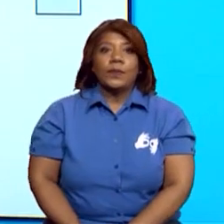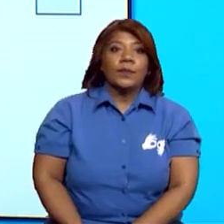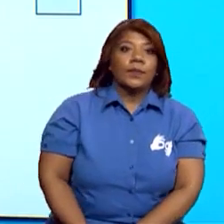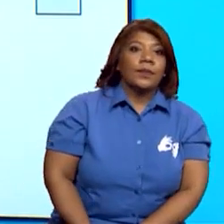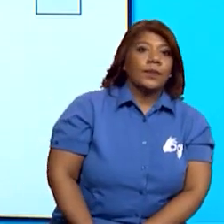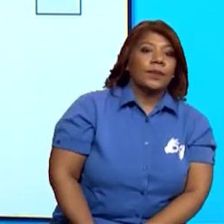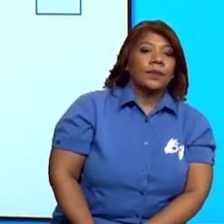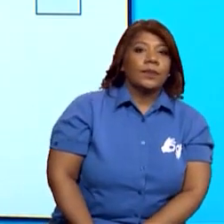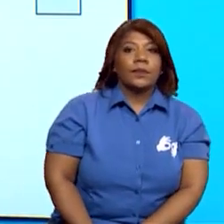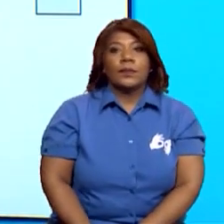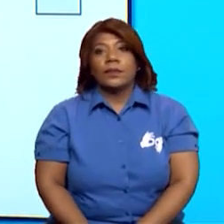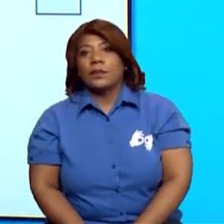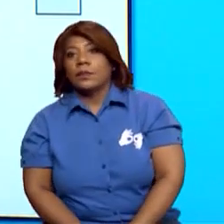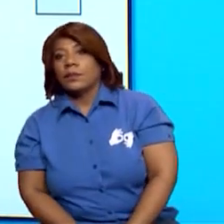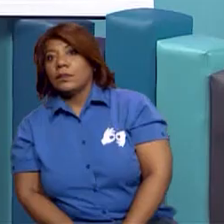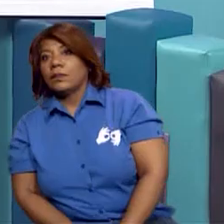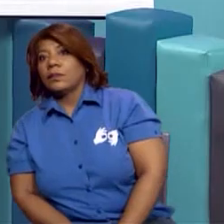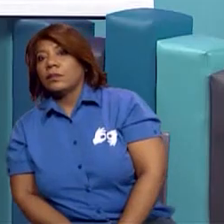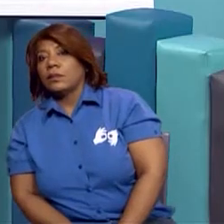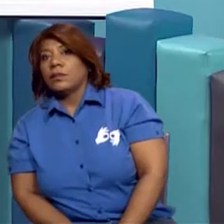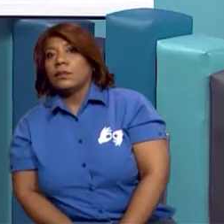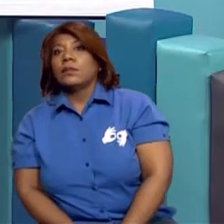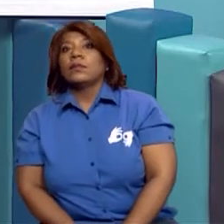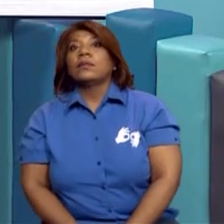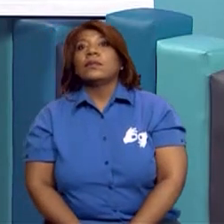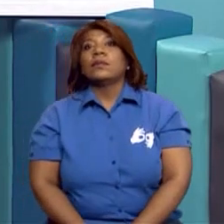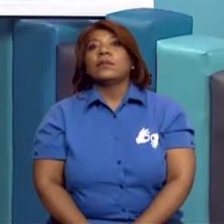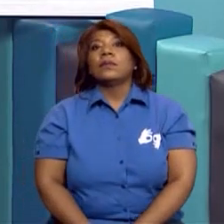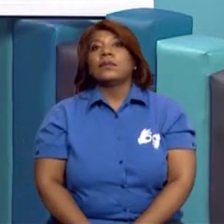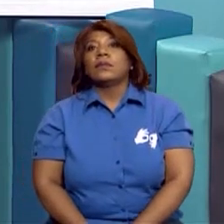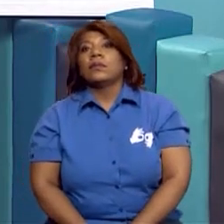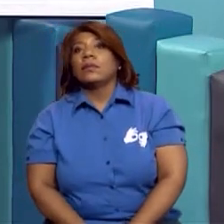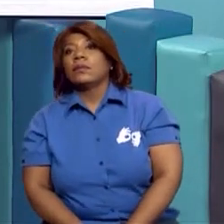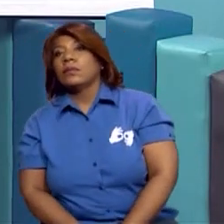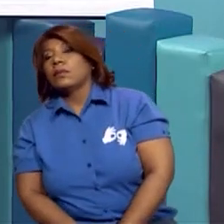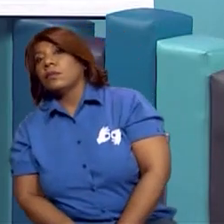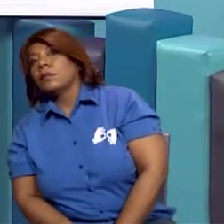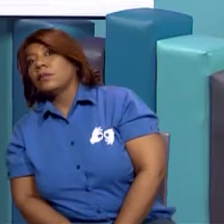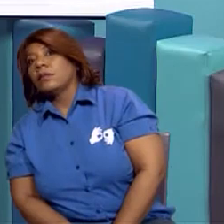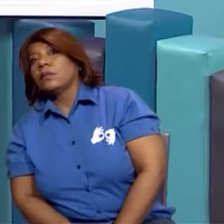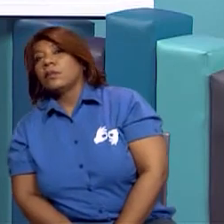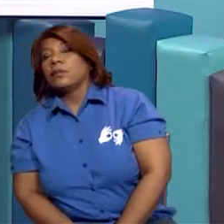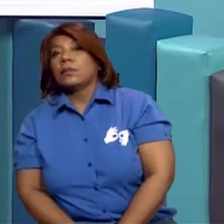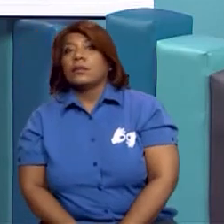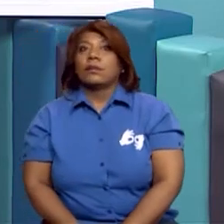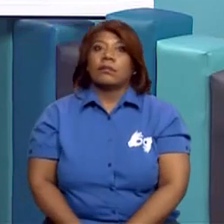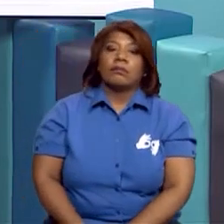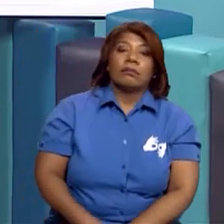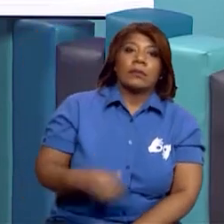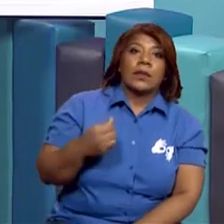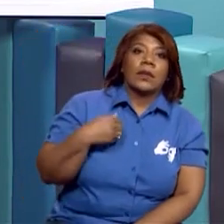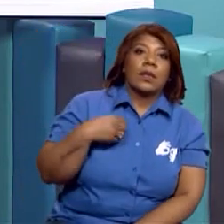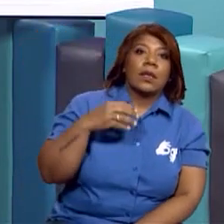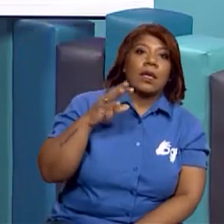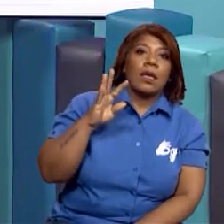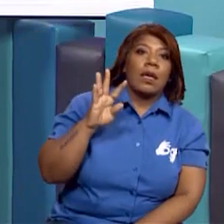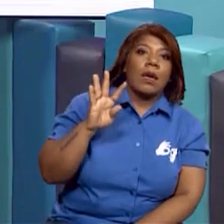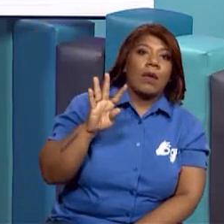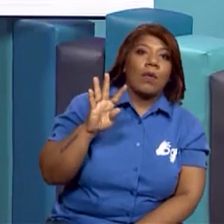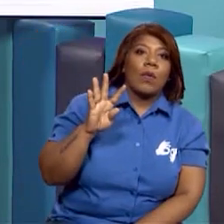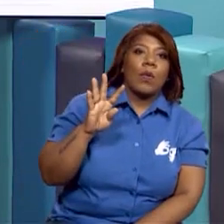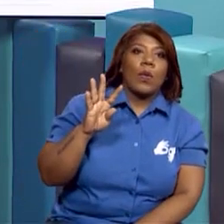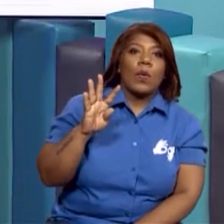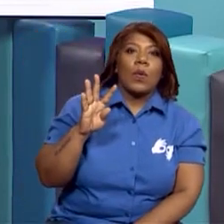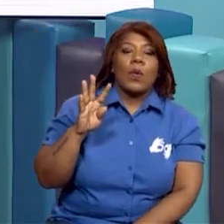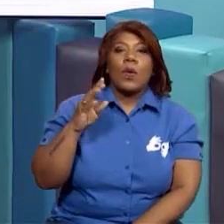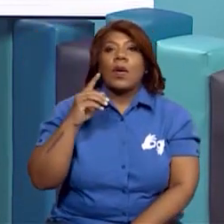A ver, vamos a buscar uno de estos numeritos que tenga solamente cuatro casillas. A ver, ¿cuál sería? Ya,